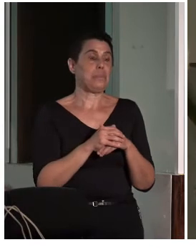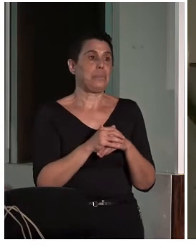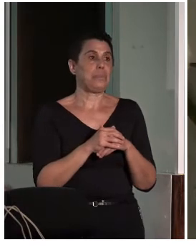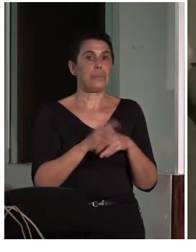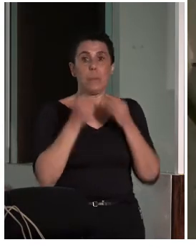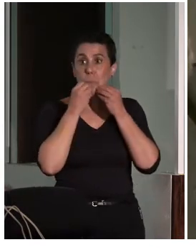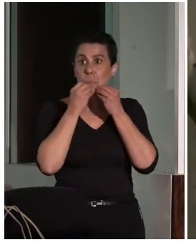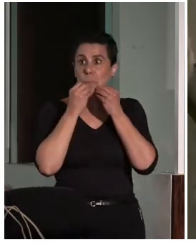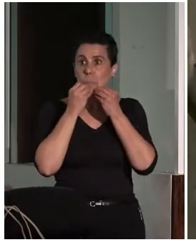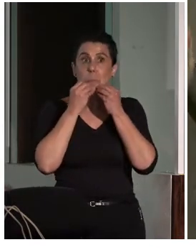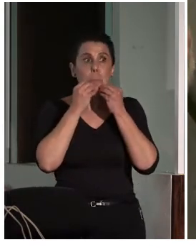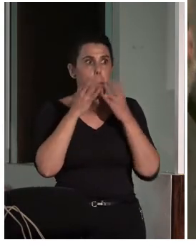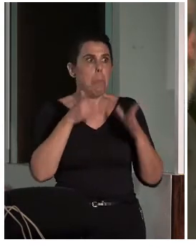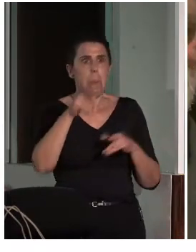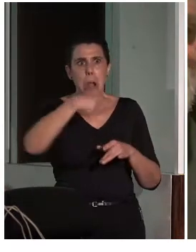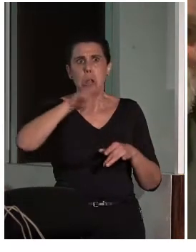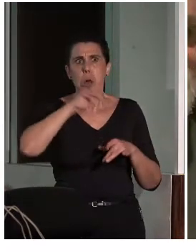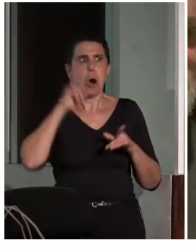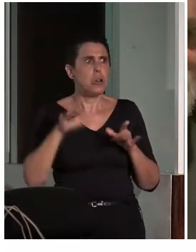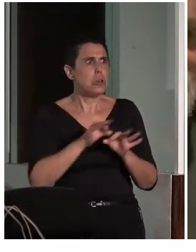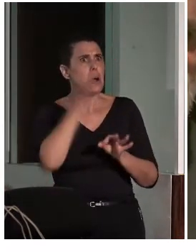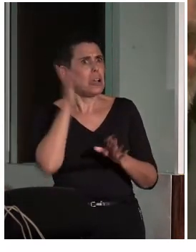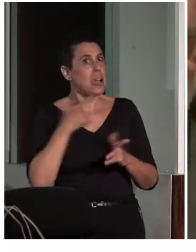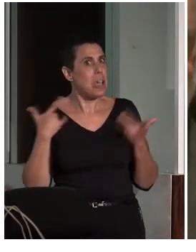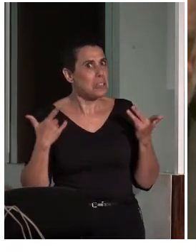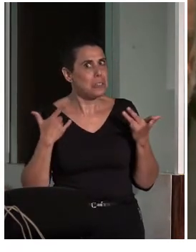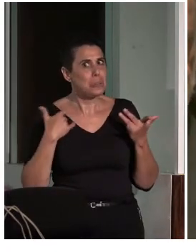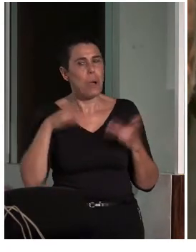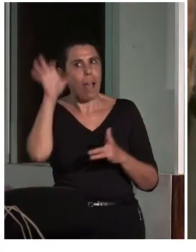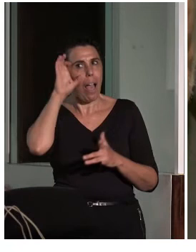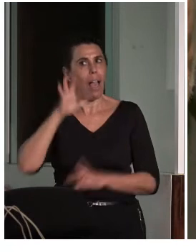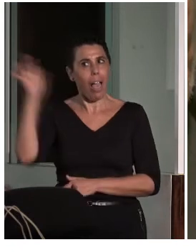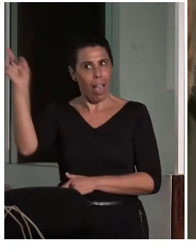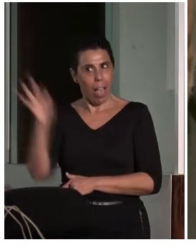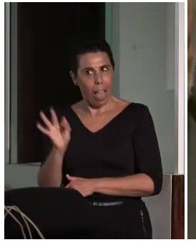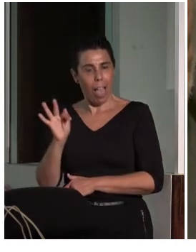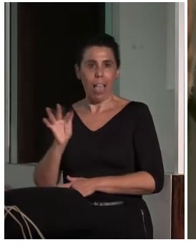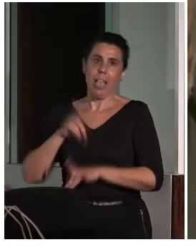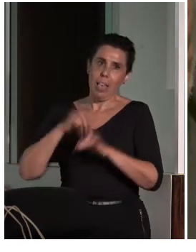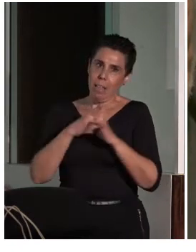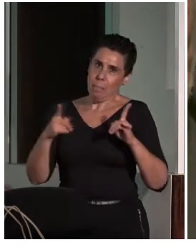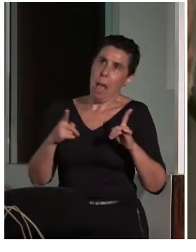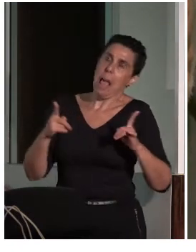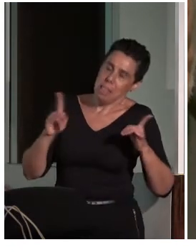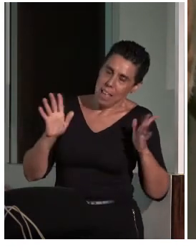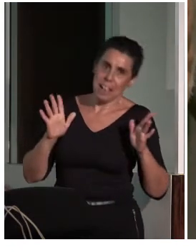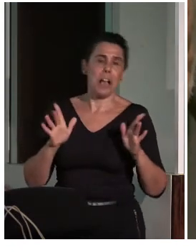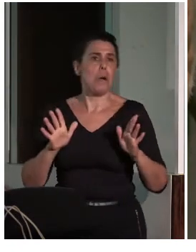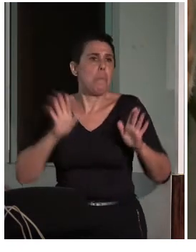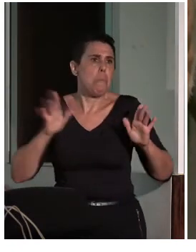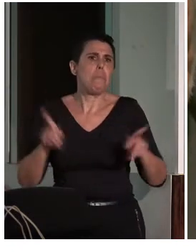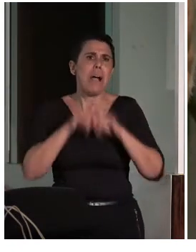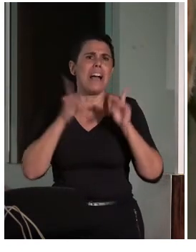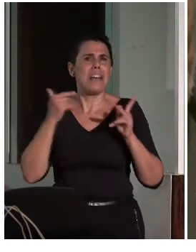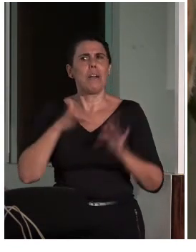Bueno, pues que hemos tenido la suerte de disfrutar de intervenciones que han sido algo más largas de lo desprevisto y nos queda algo menos